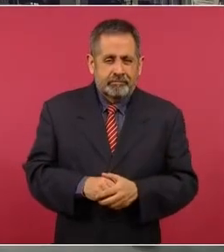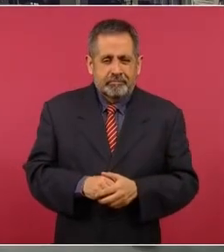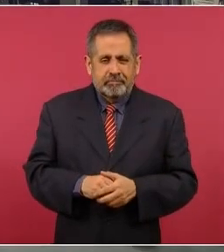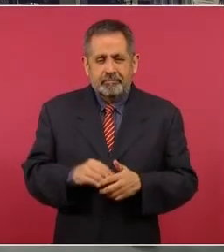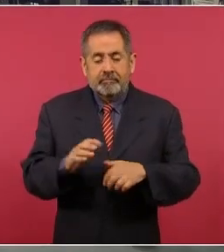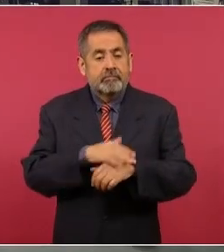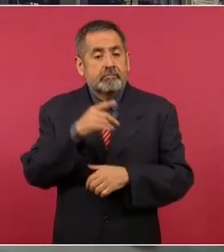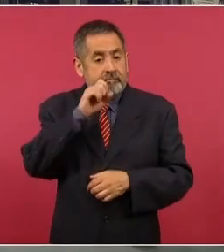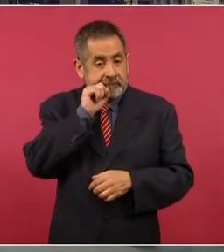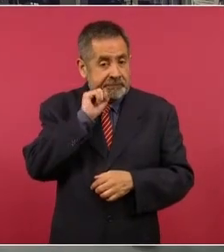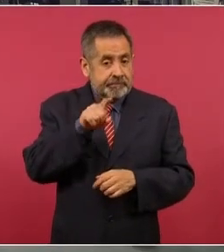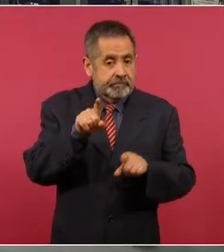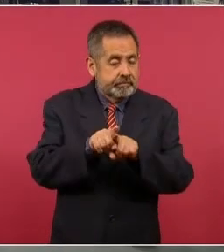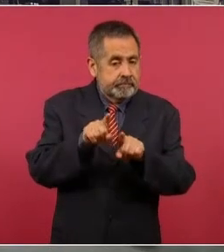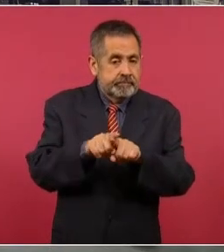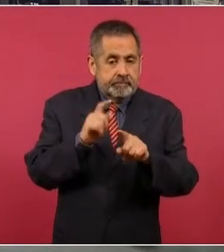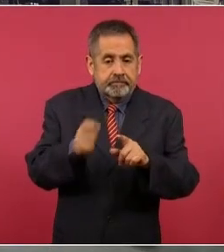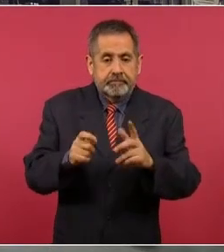en efecto,